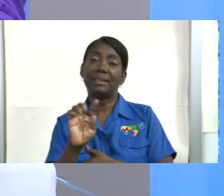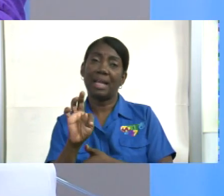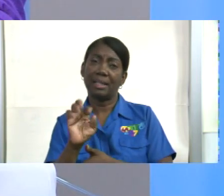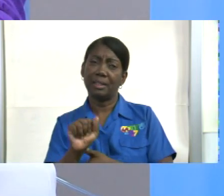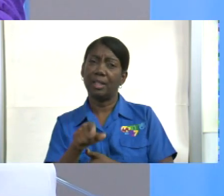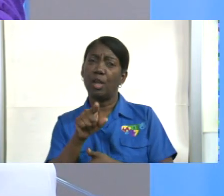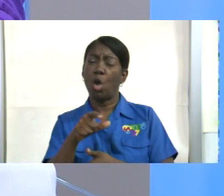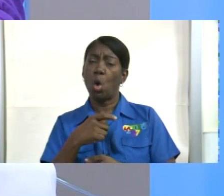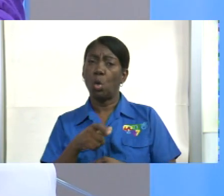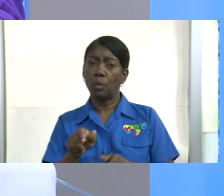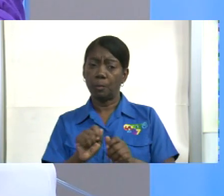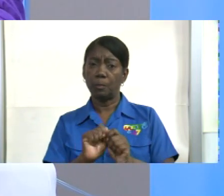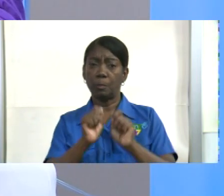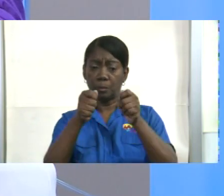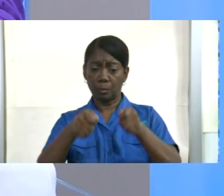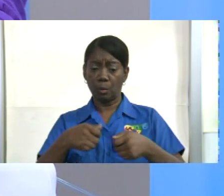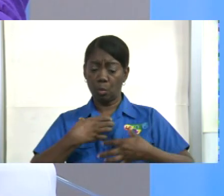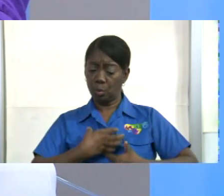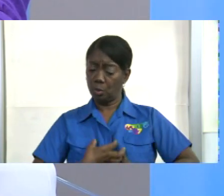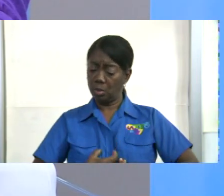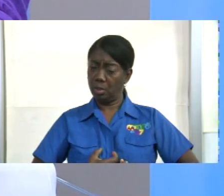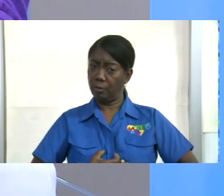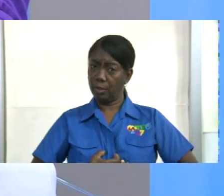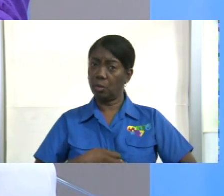mediante la cual se reconoce su trabajo